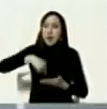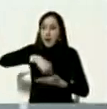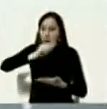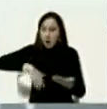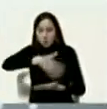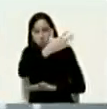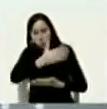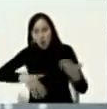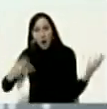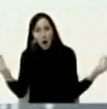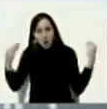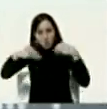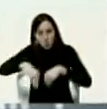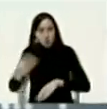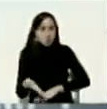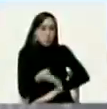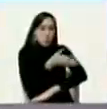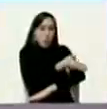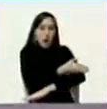paz de Colombia